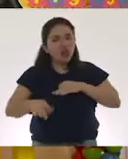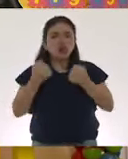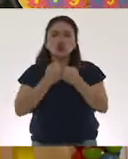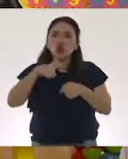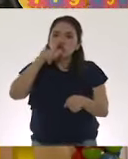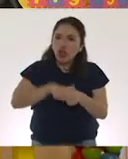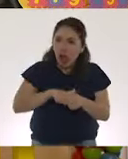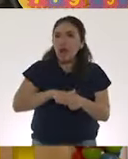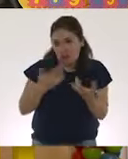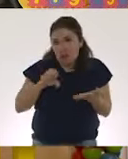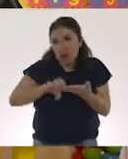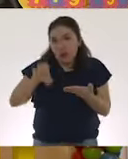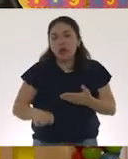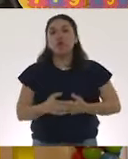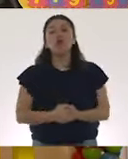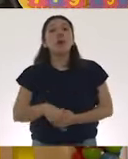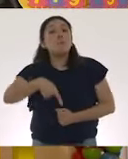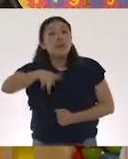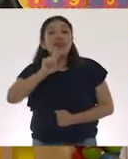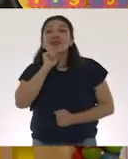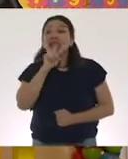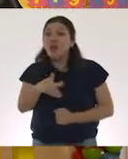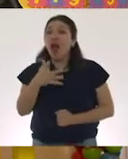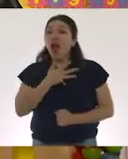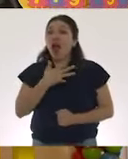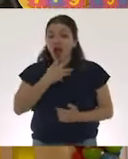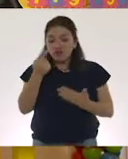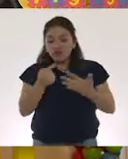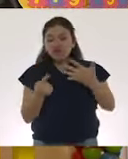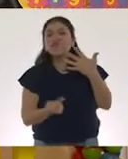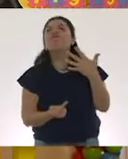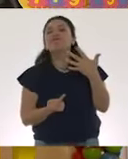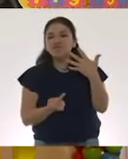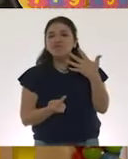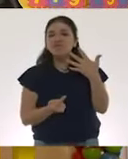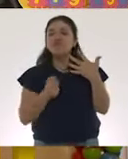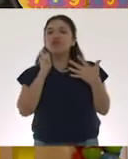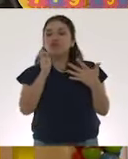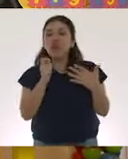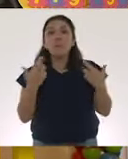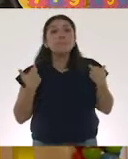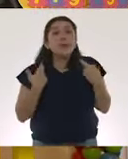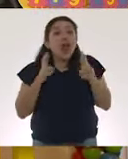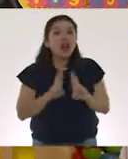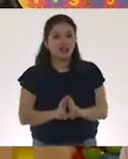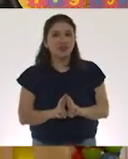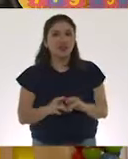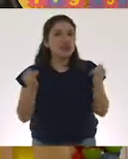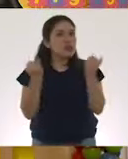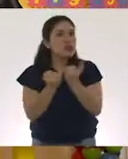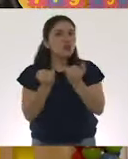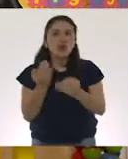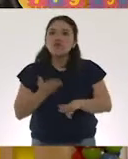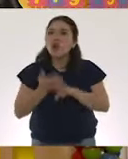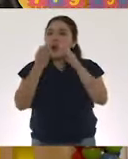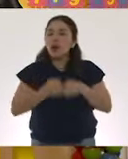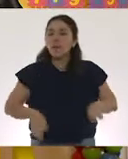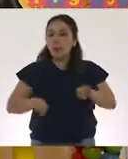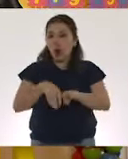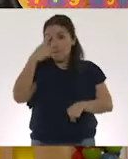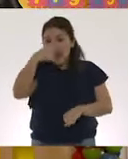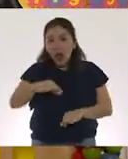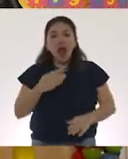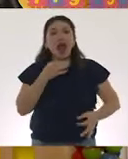sociales, por ejemplo, pero también intervienen los maestros. Los maestros son muy importantes para